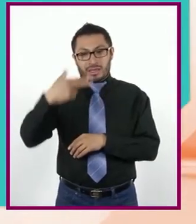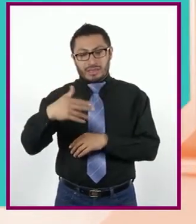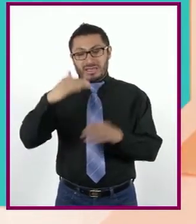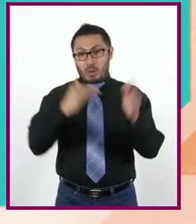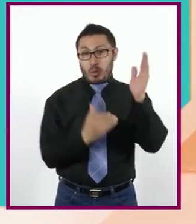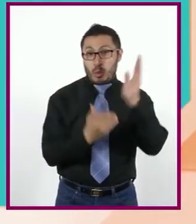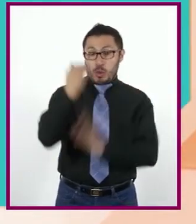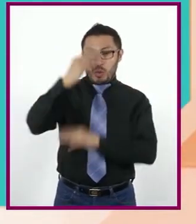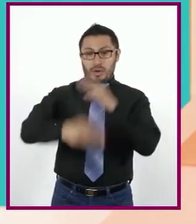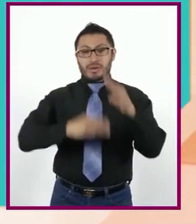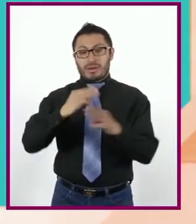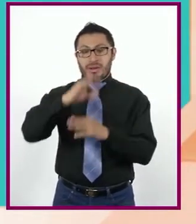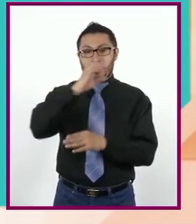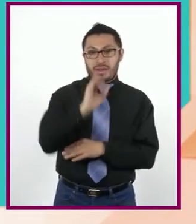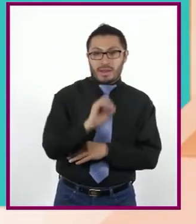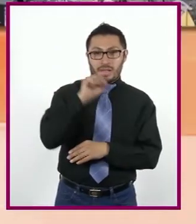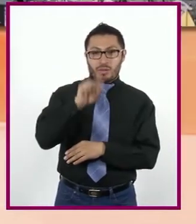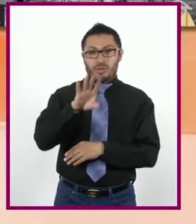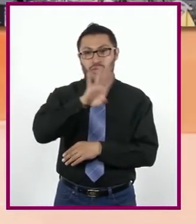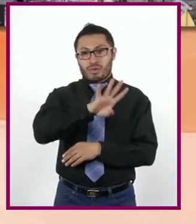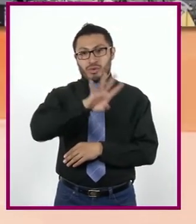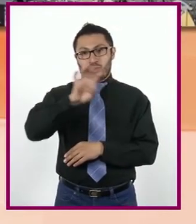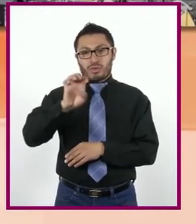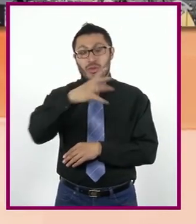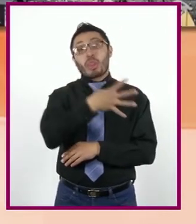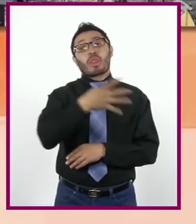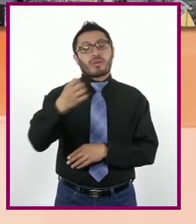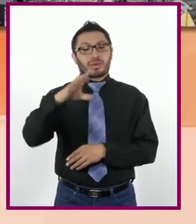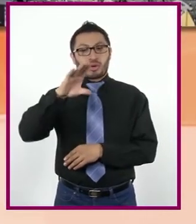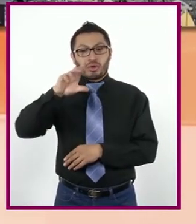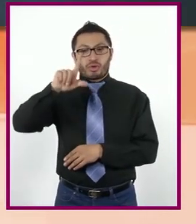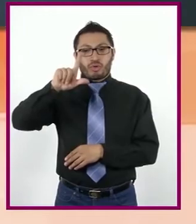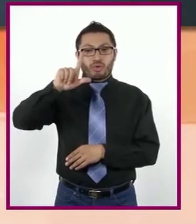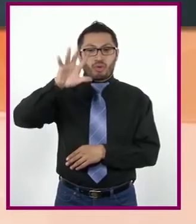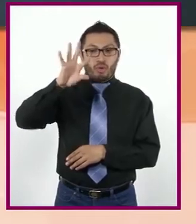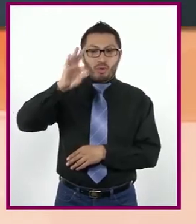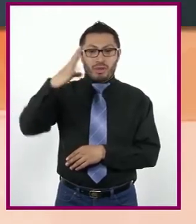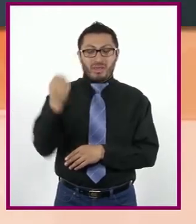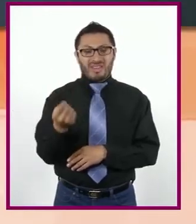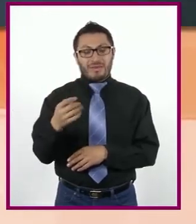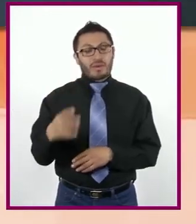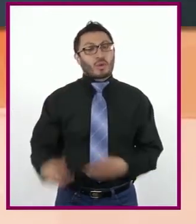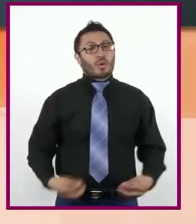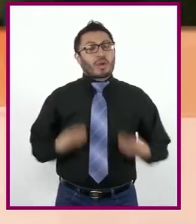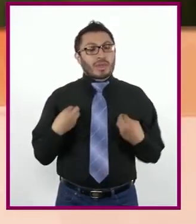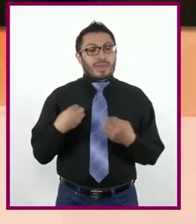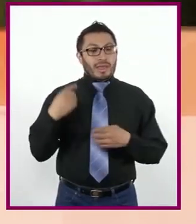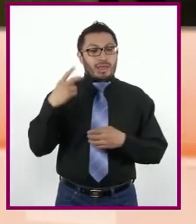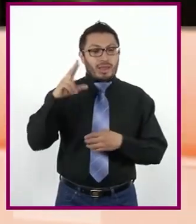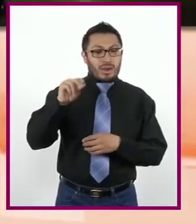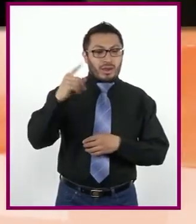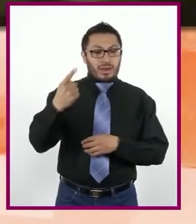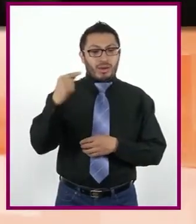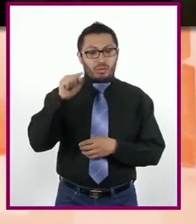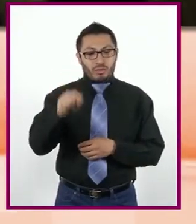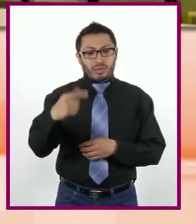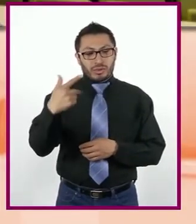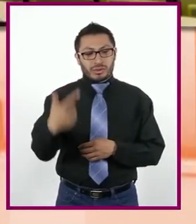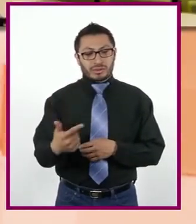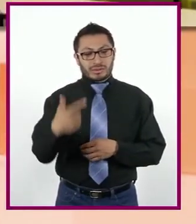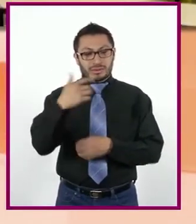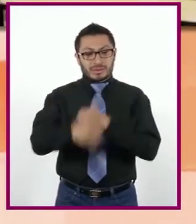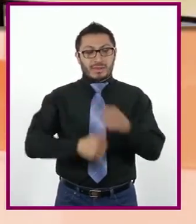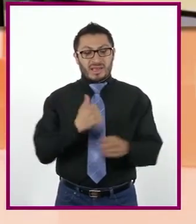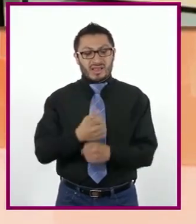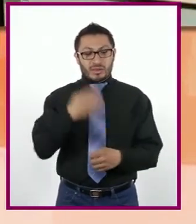0.949, una esperanza de vida de 81.7 años, escolaridad promedio